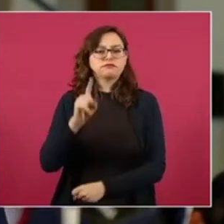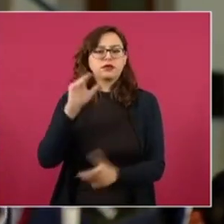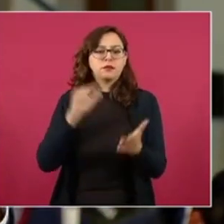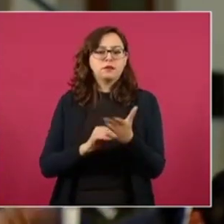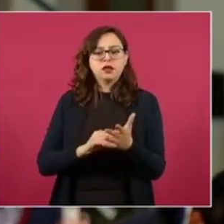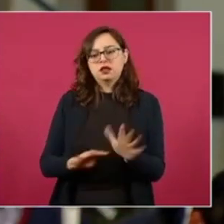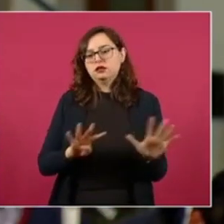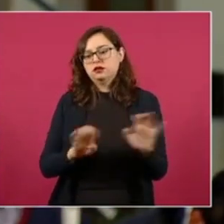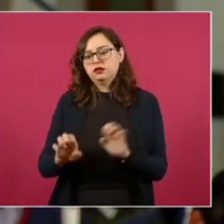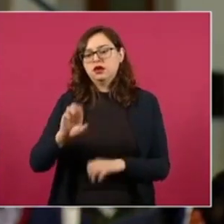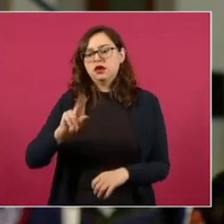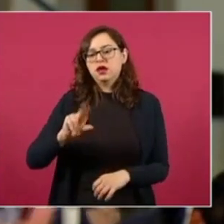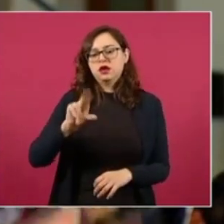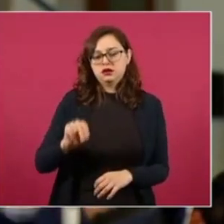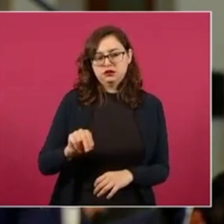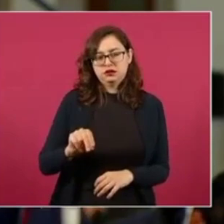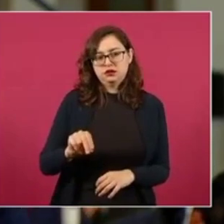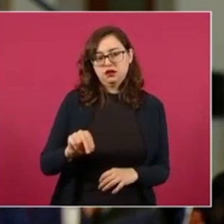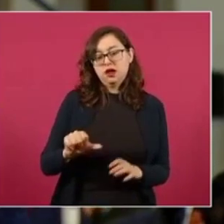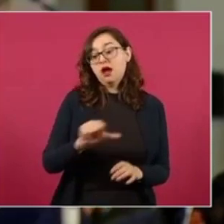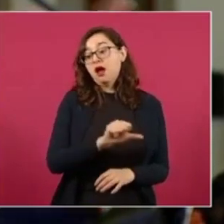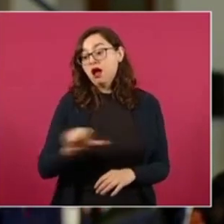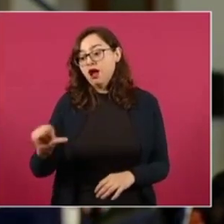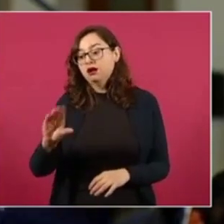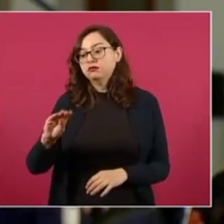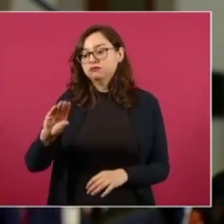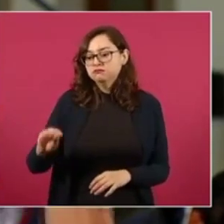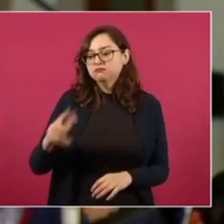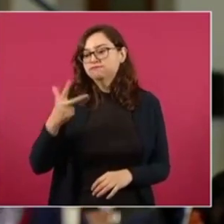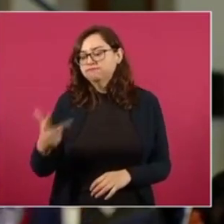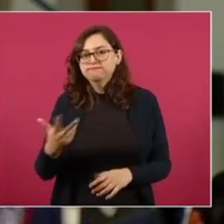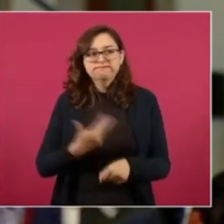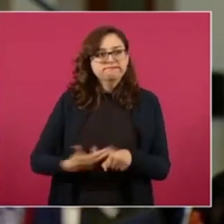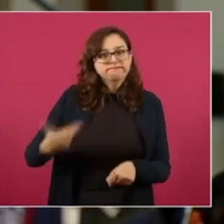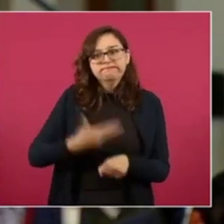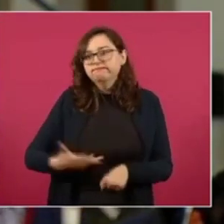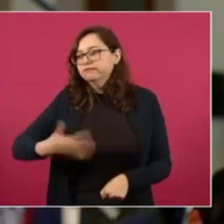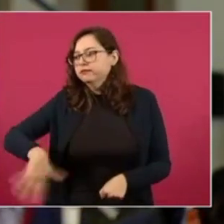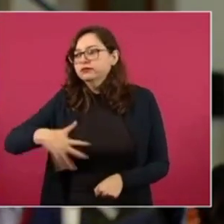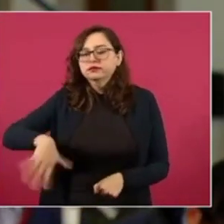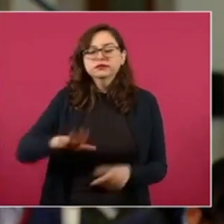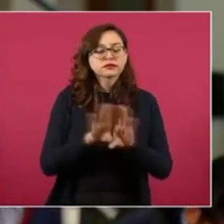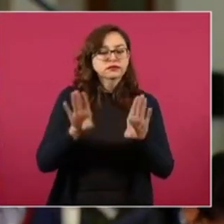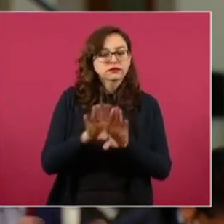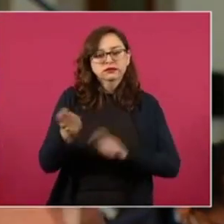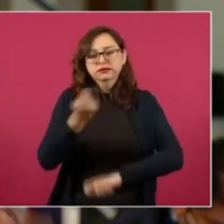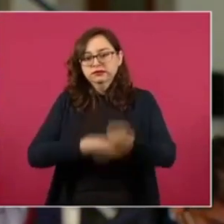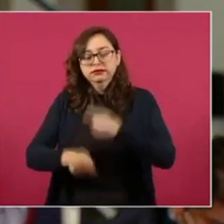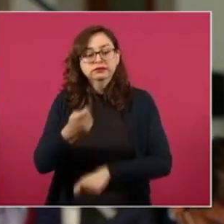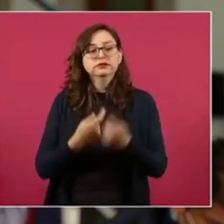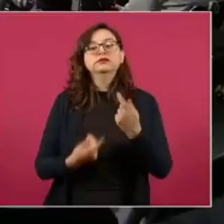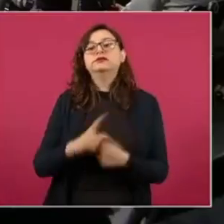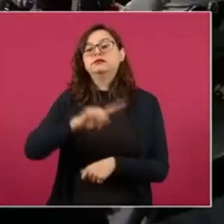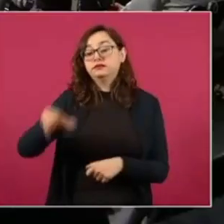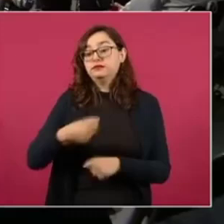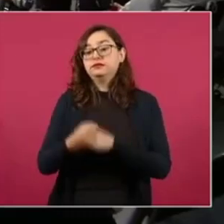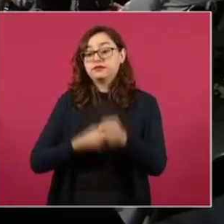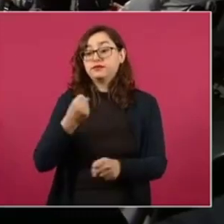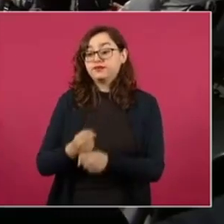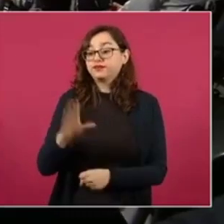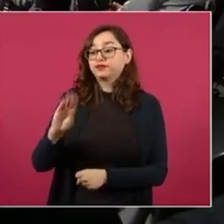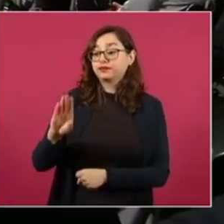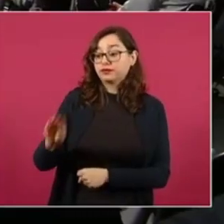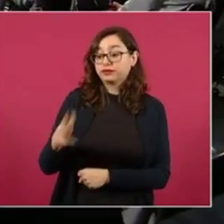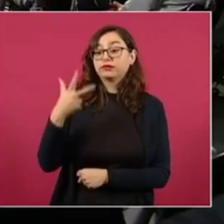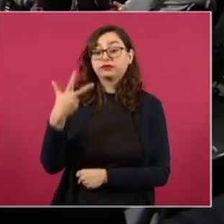Ellos del 80 al 98 de alguna manera estuvieron buscando el modo para hacerse con los terrenos. En el 98 hubo una